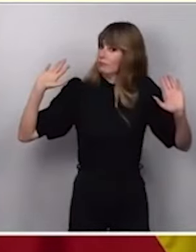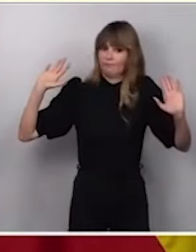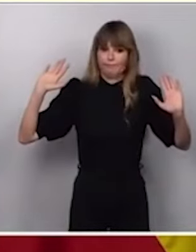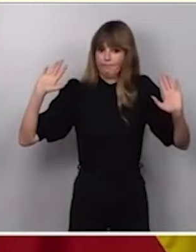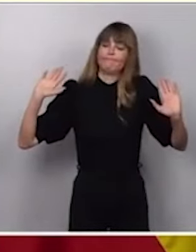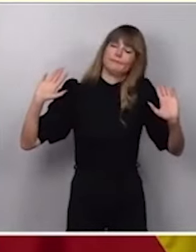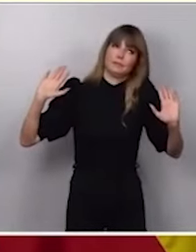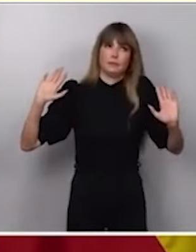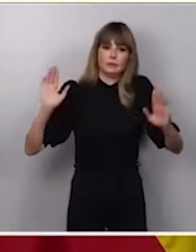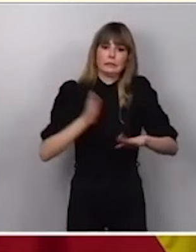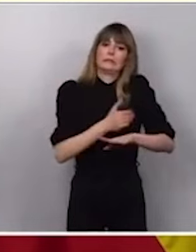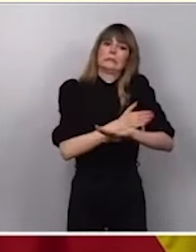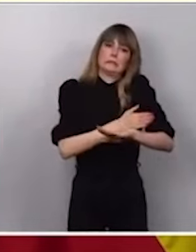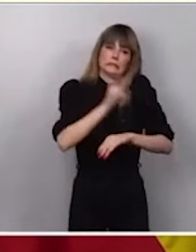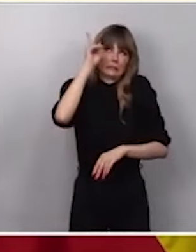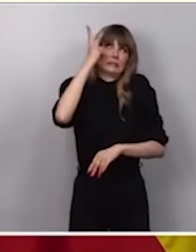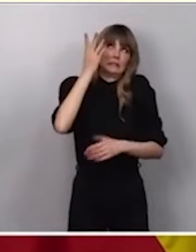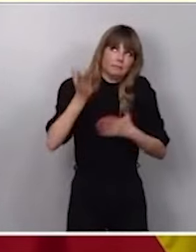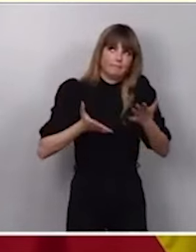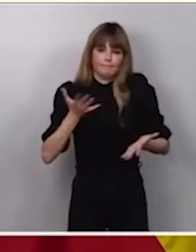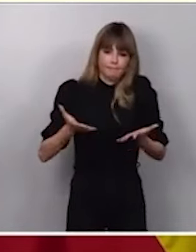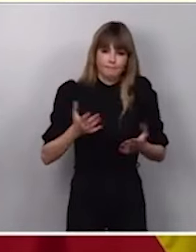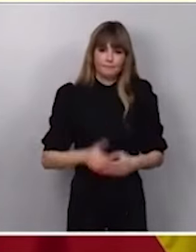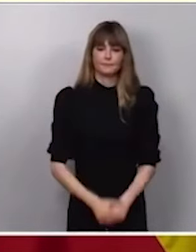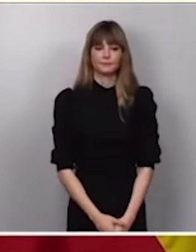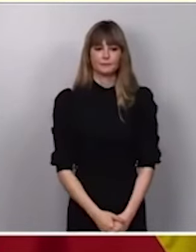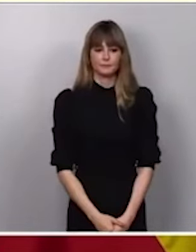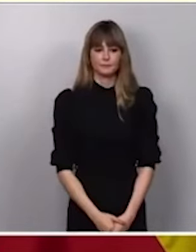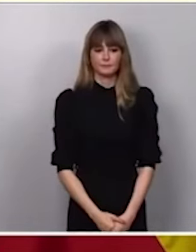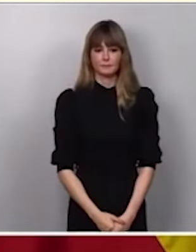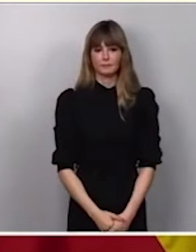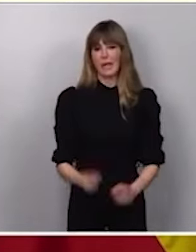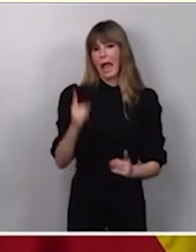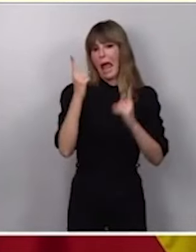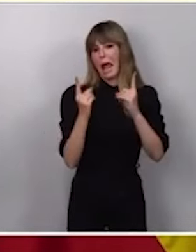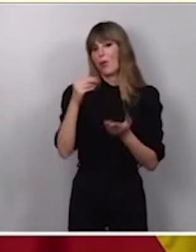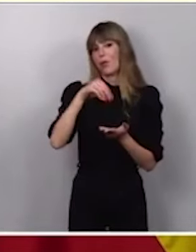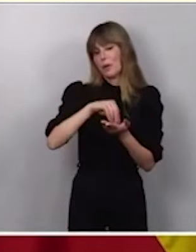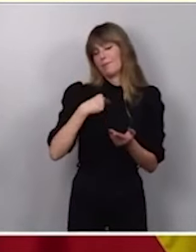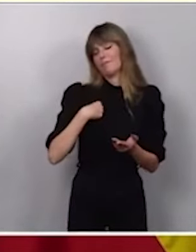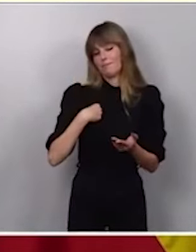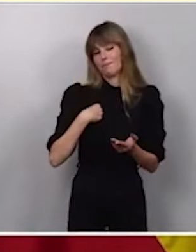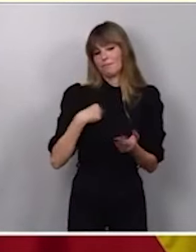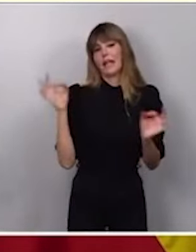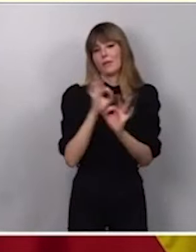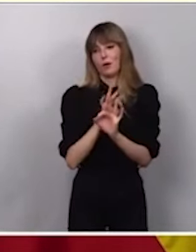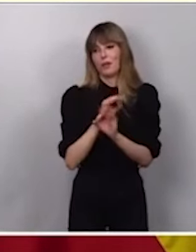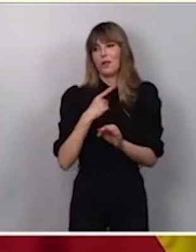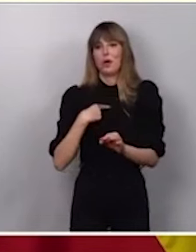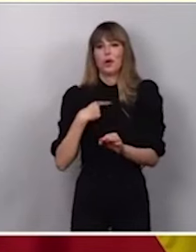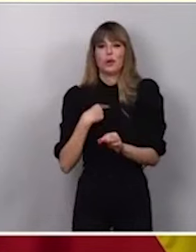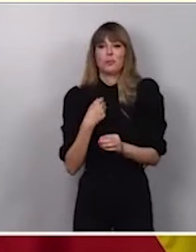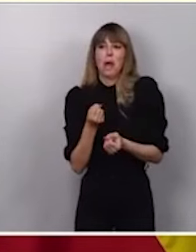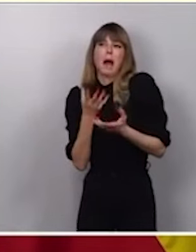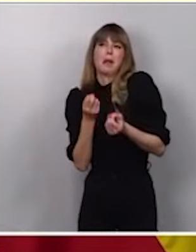no hubiera dicho lo que dije. Eso es lo que te puedo decir. A veces uno, y ese es el error, cree que está hablando por una audiencia